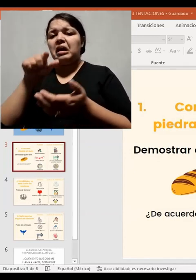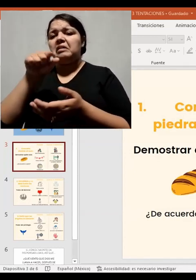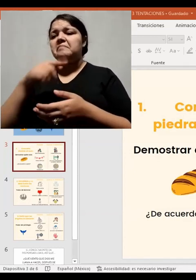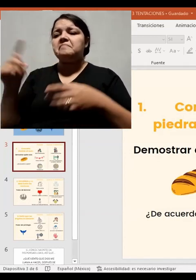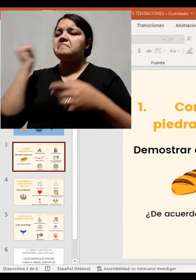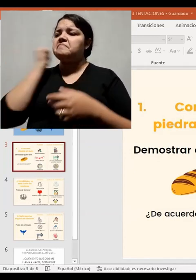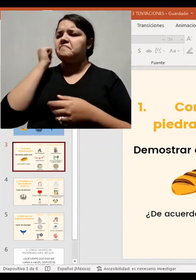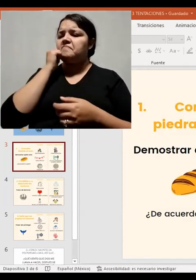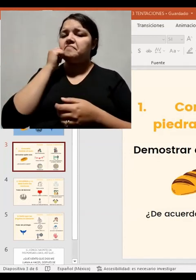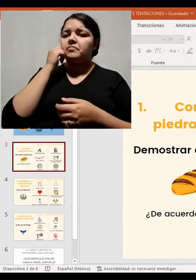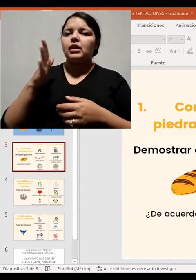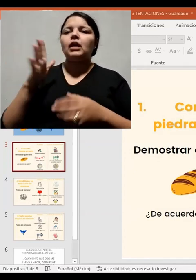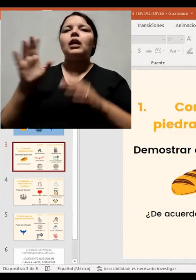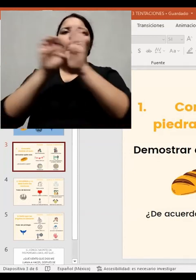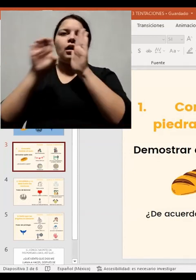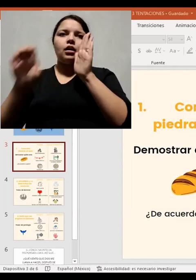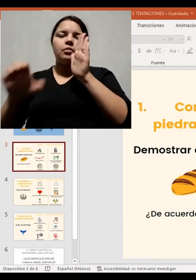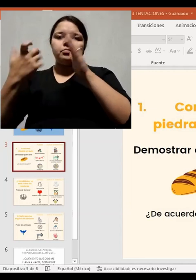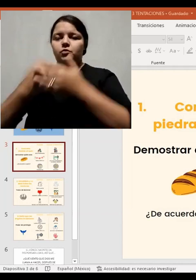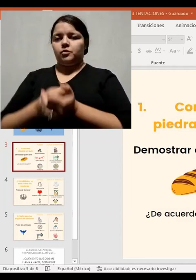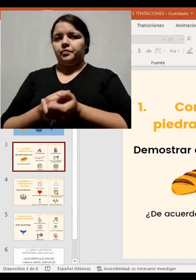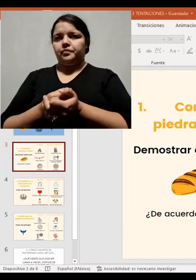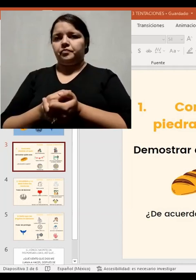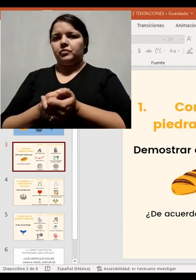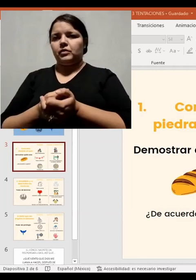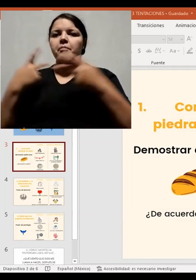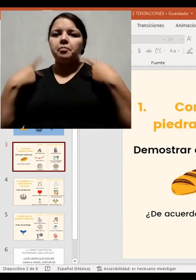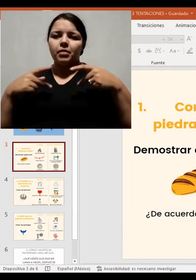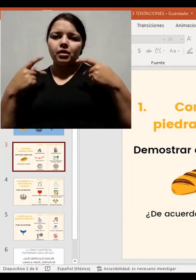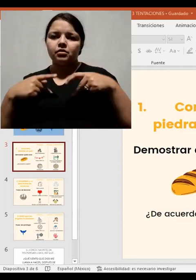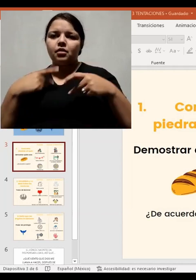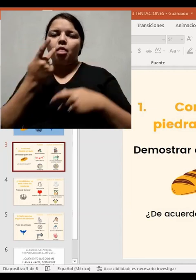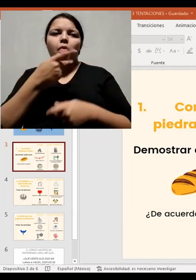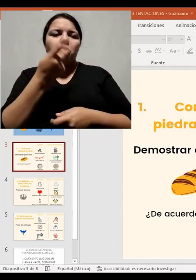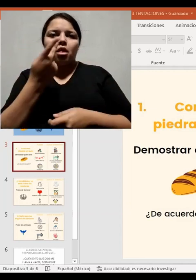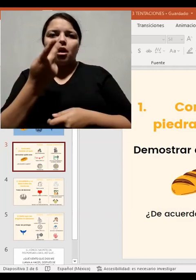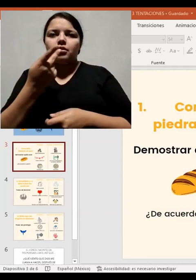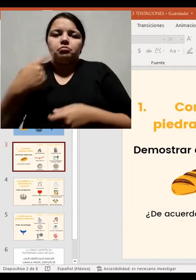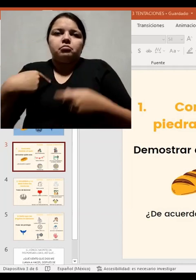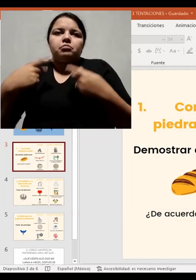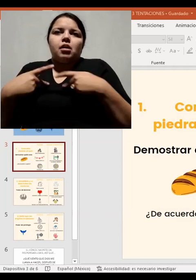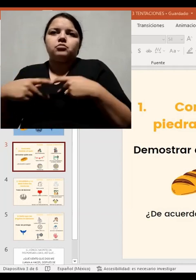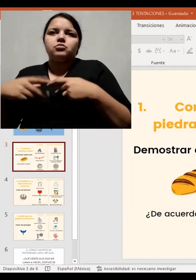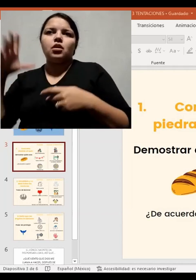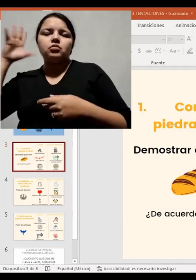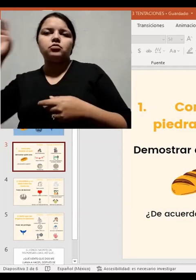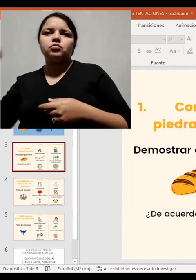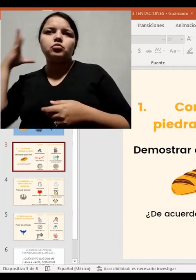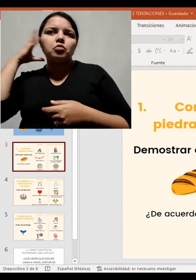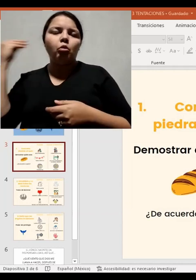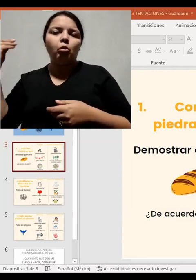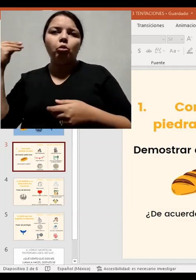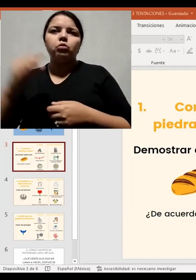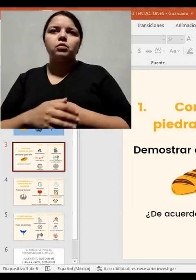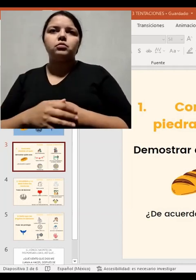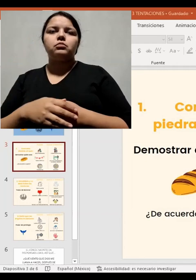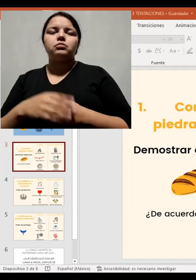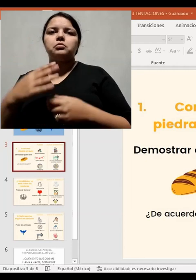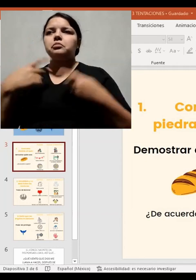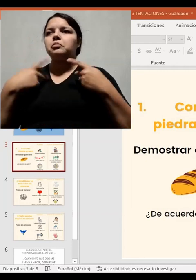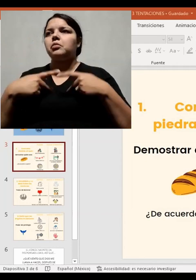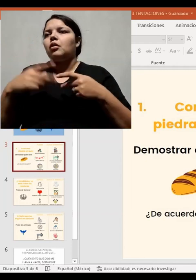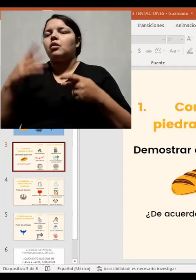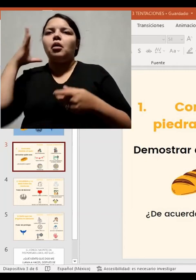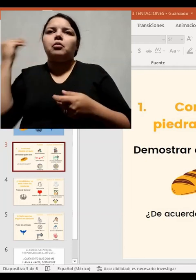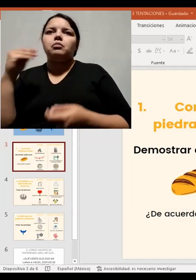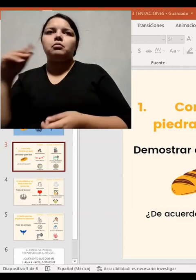donde no te están tomando tanto en cuenta, donde realmente no están valorando tus capacidades. ¿Qué es la